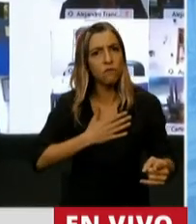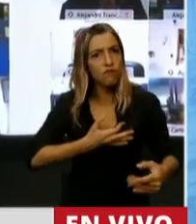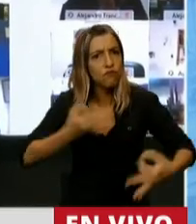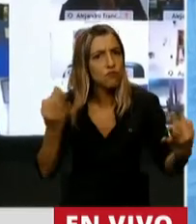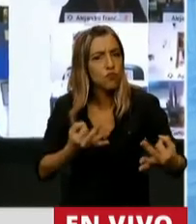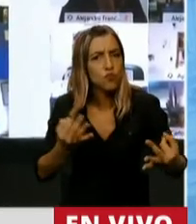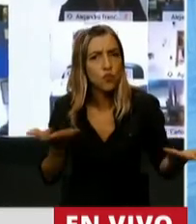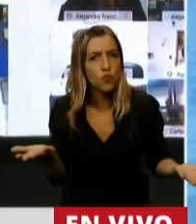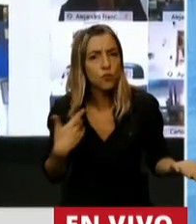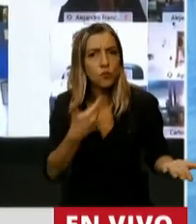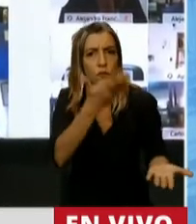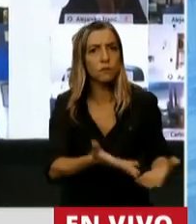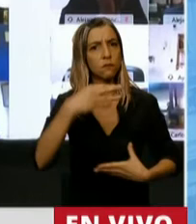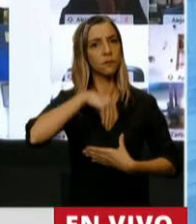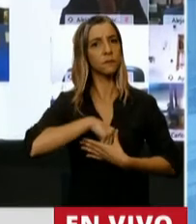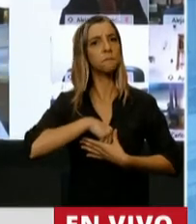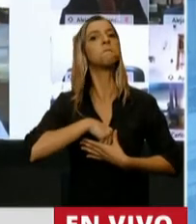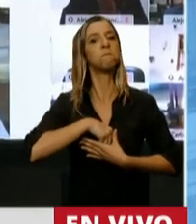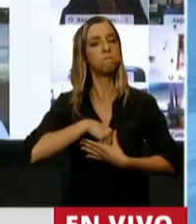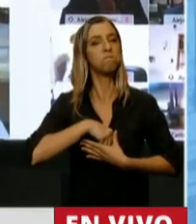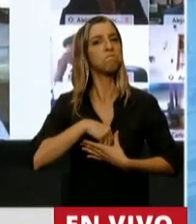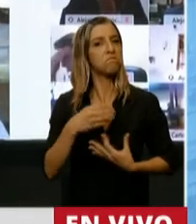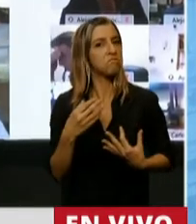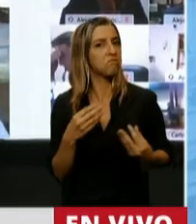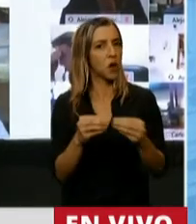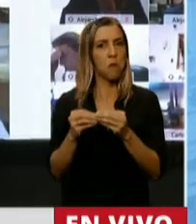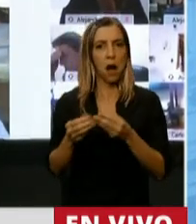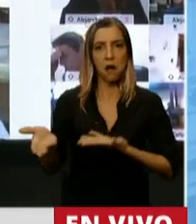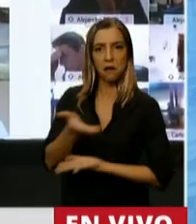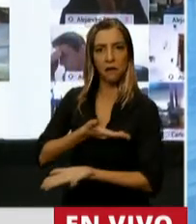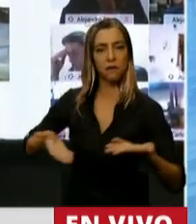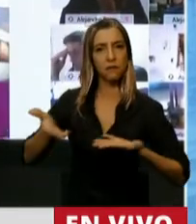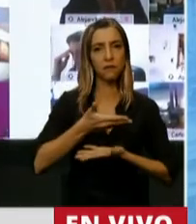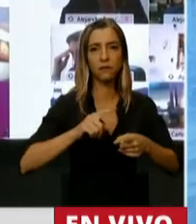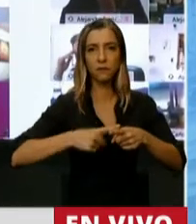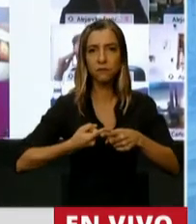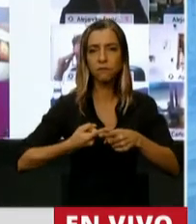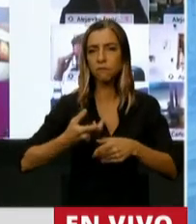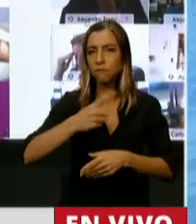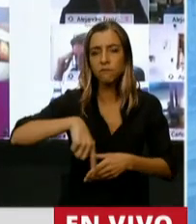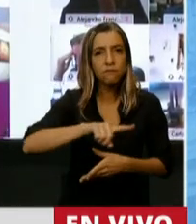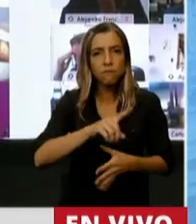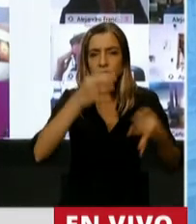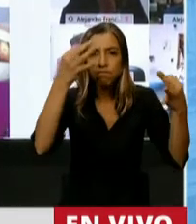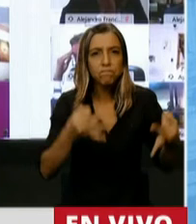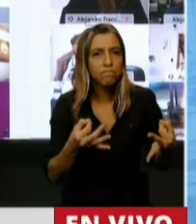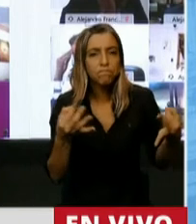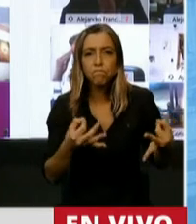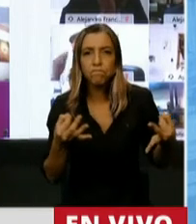integrador, de compañeros, de trabajo, de productores y de políticos. Supo desde la Argentina